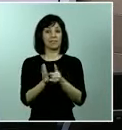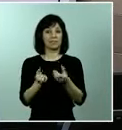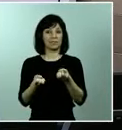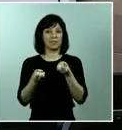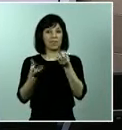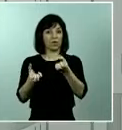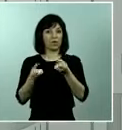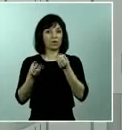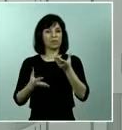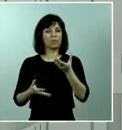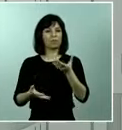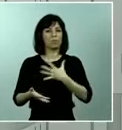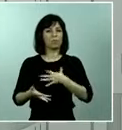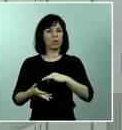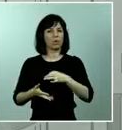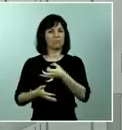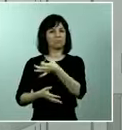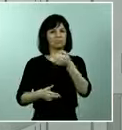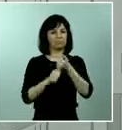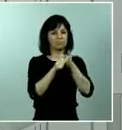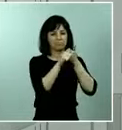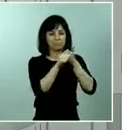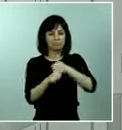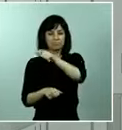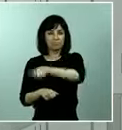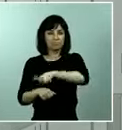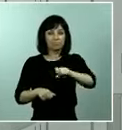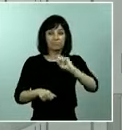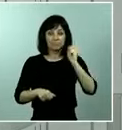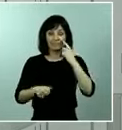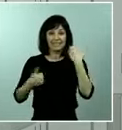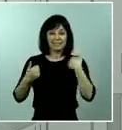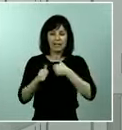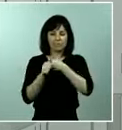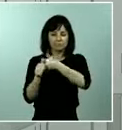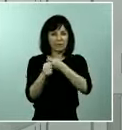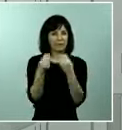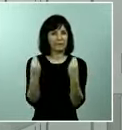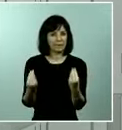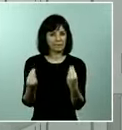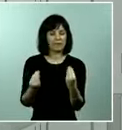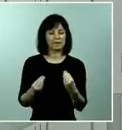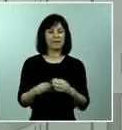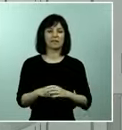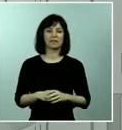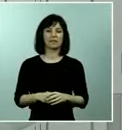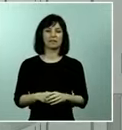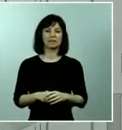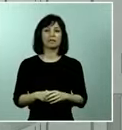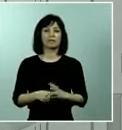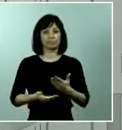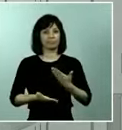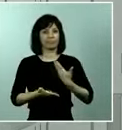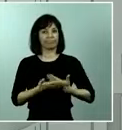monitorización de aquellos casos diagnosticados y, finalmente, garantizar que las personas